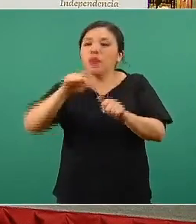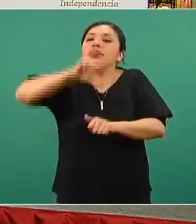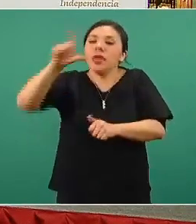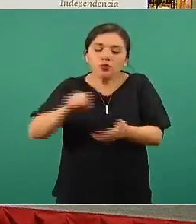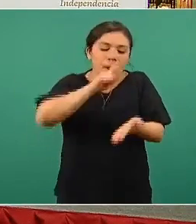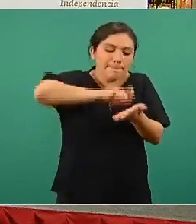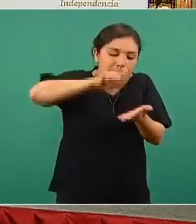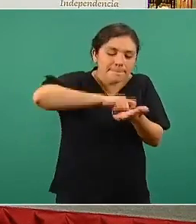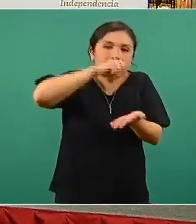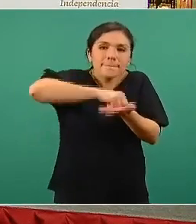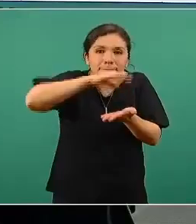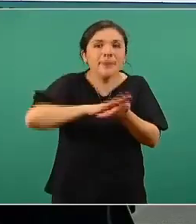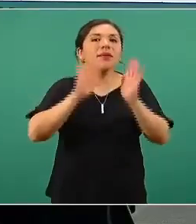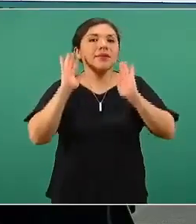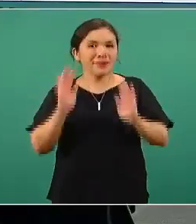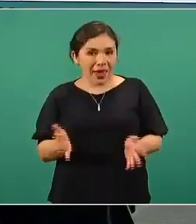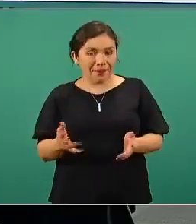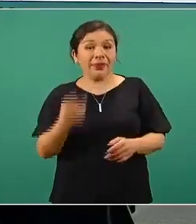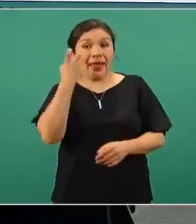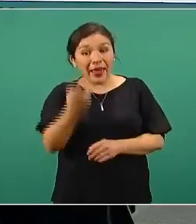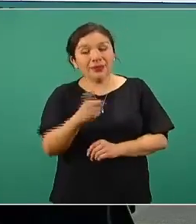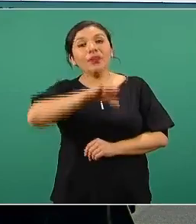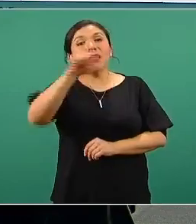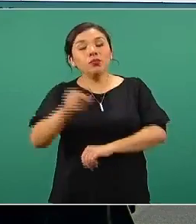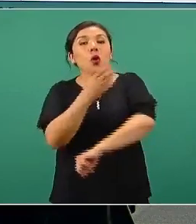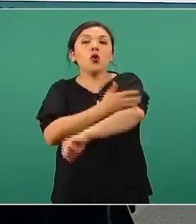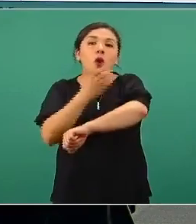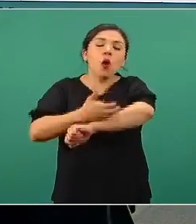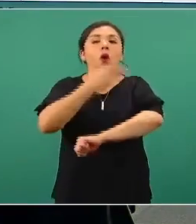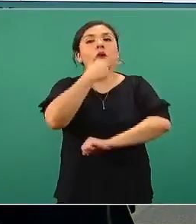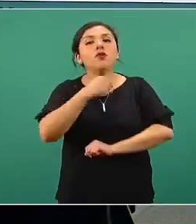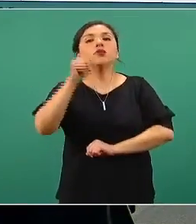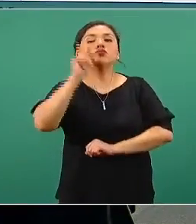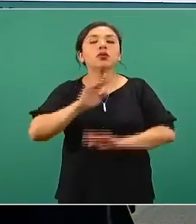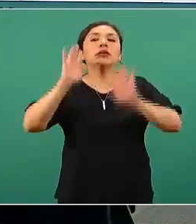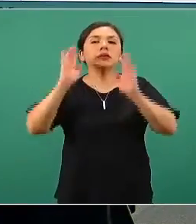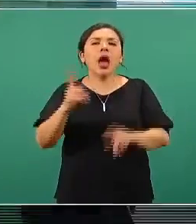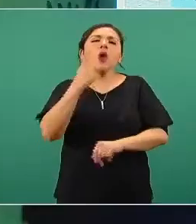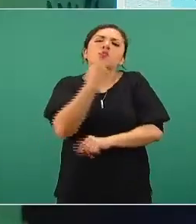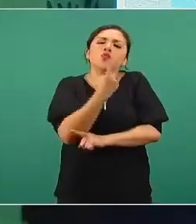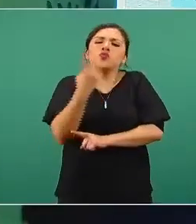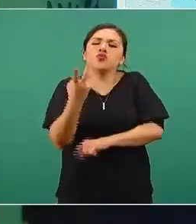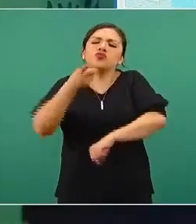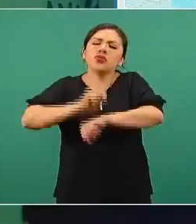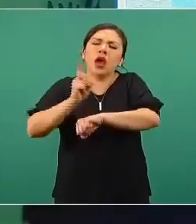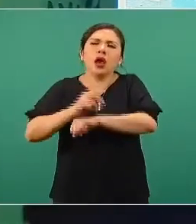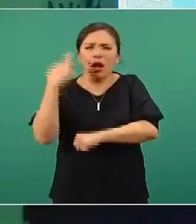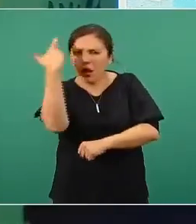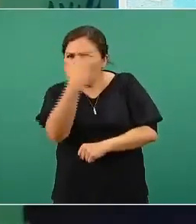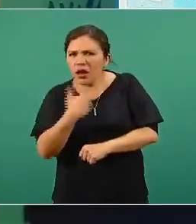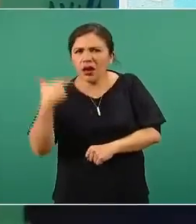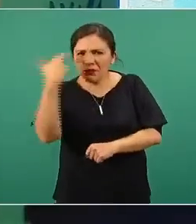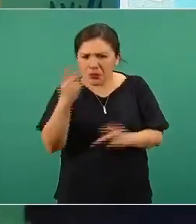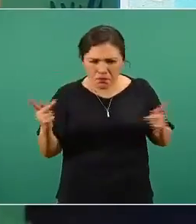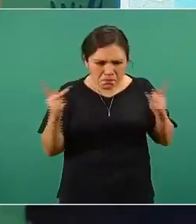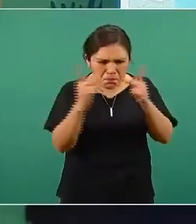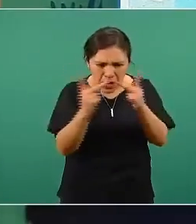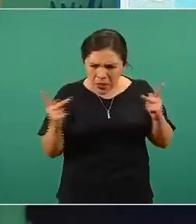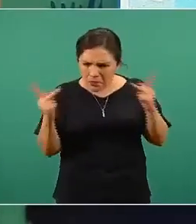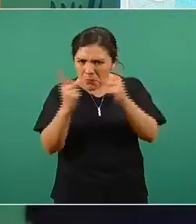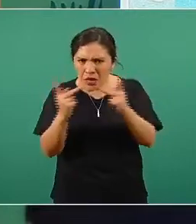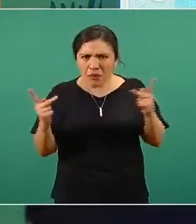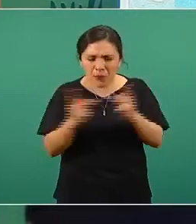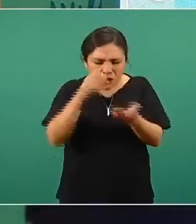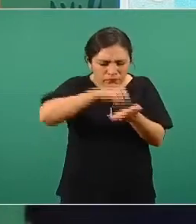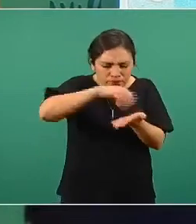Y entonces, después, nuestras compañeras y compañeros pasan algunos días verificando que todos los registros que